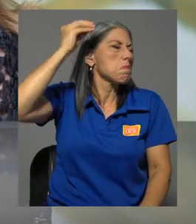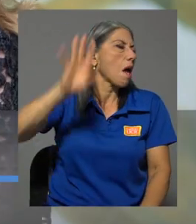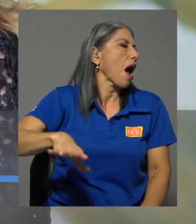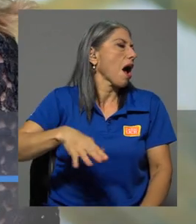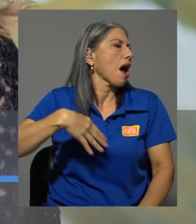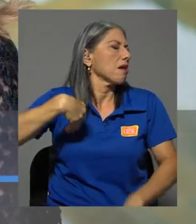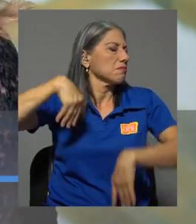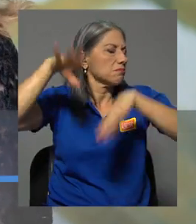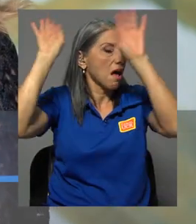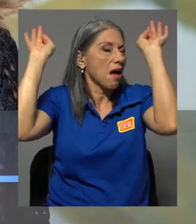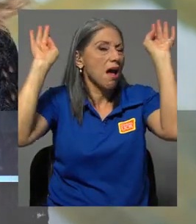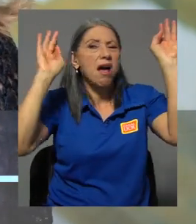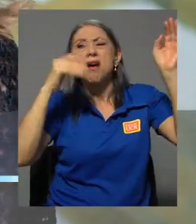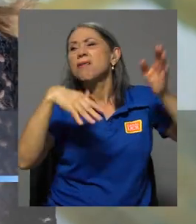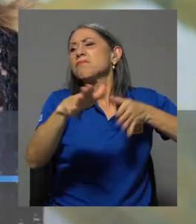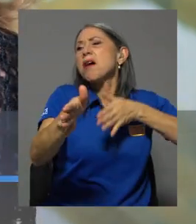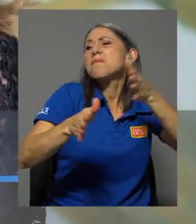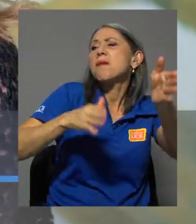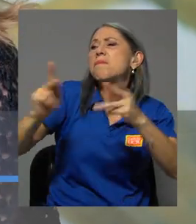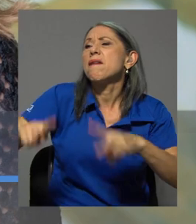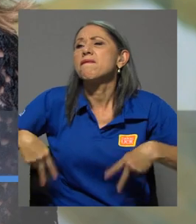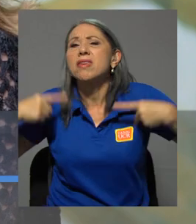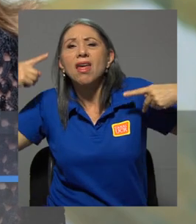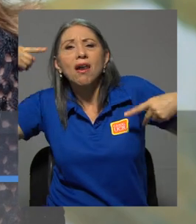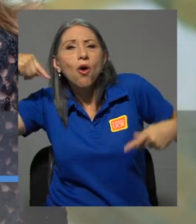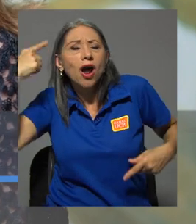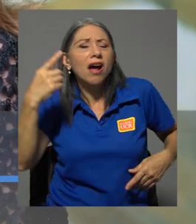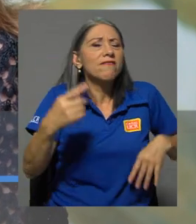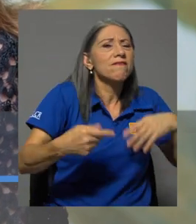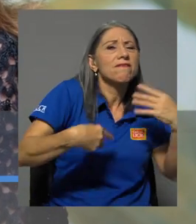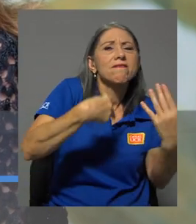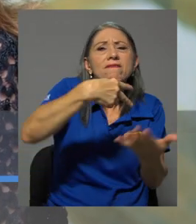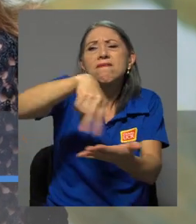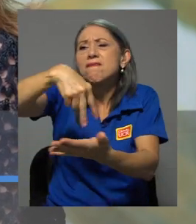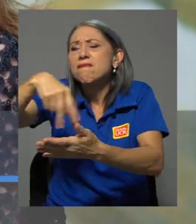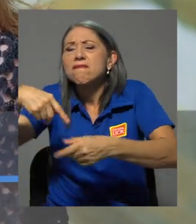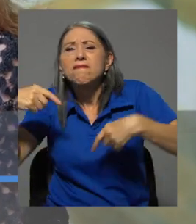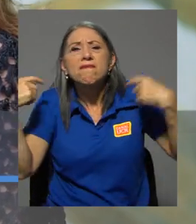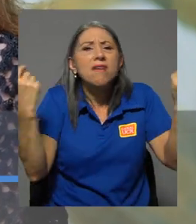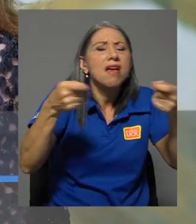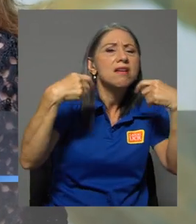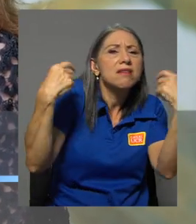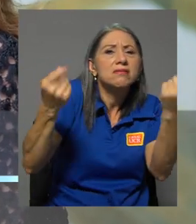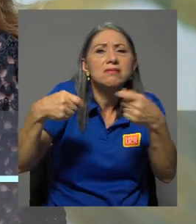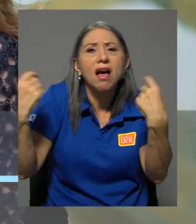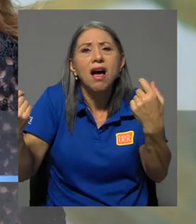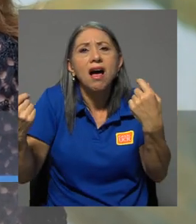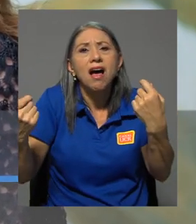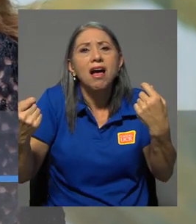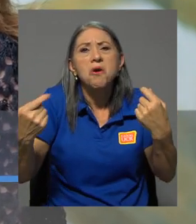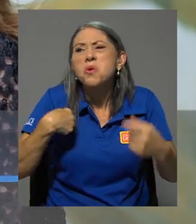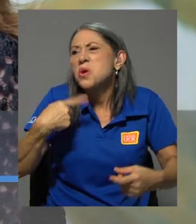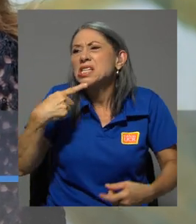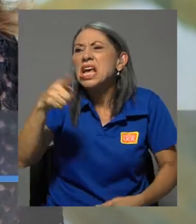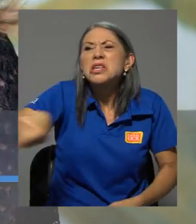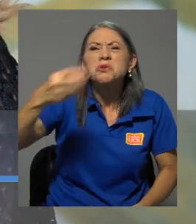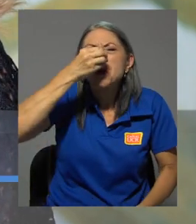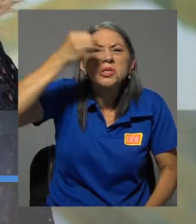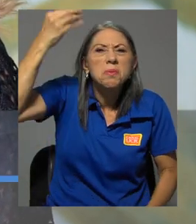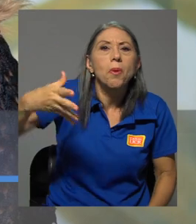ahí de fiesta en fiesta, ¿verdad?, viviendo la vida loca, en realidad están profundamente preocupados,